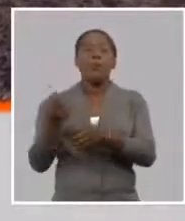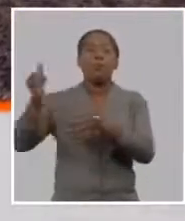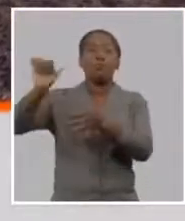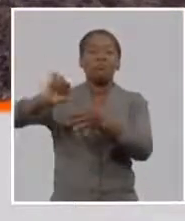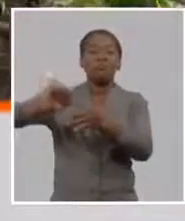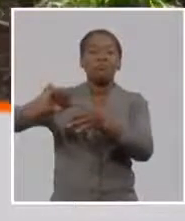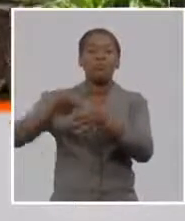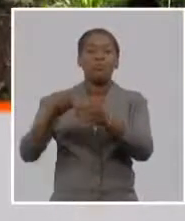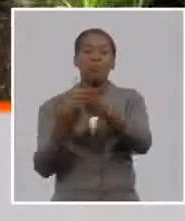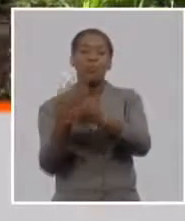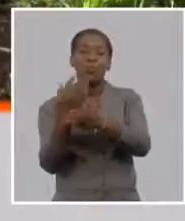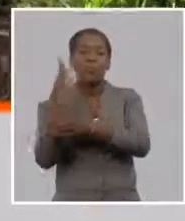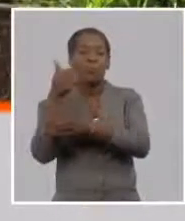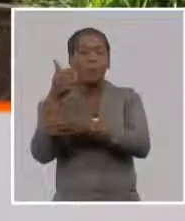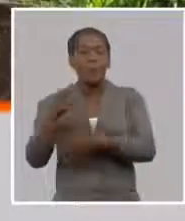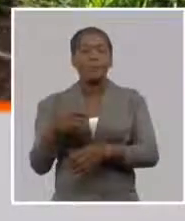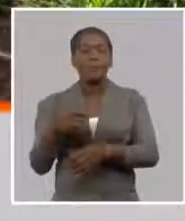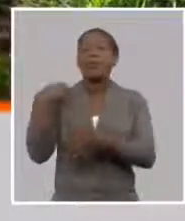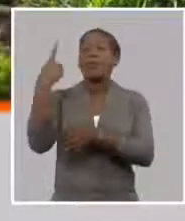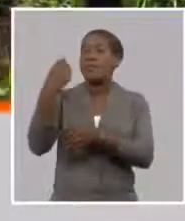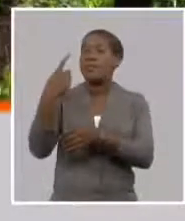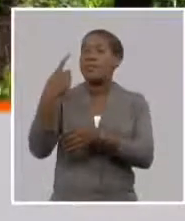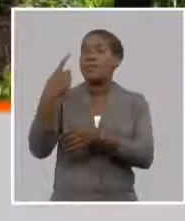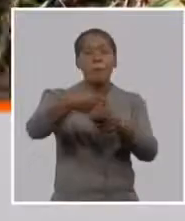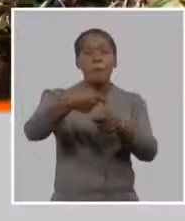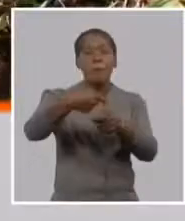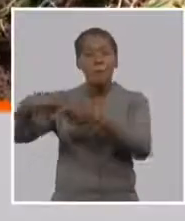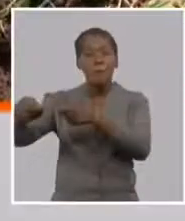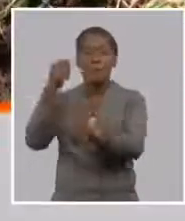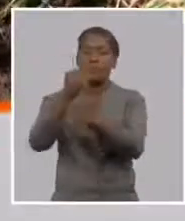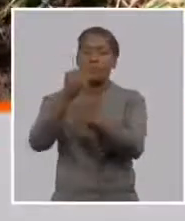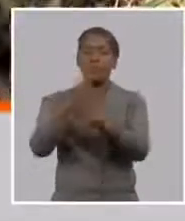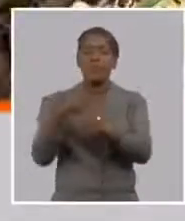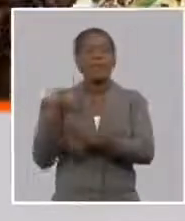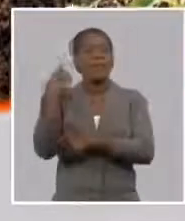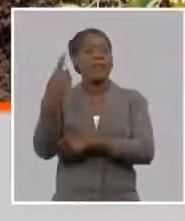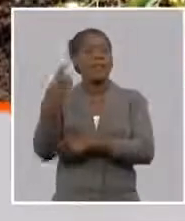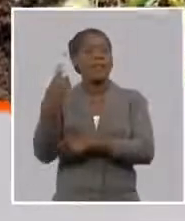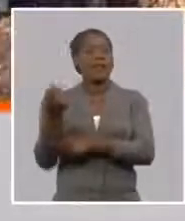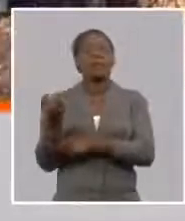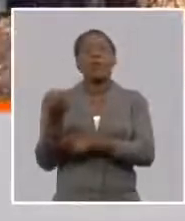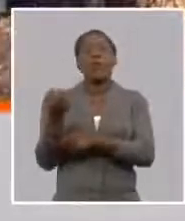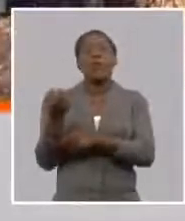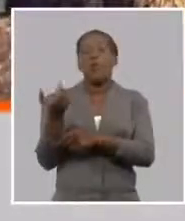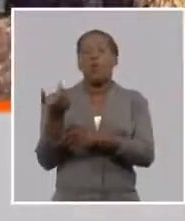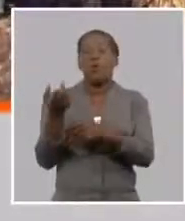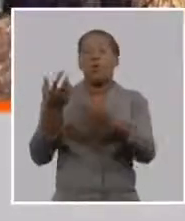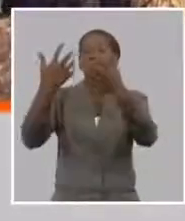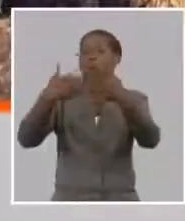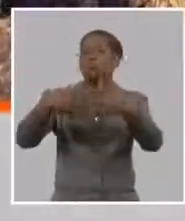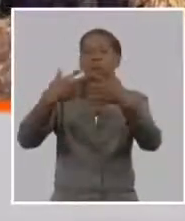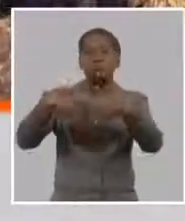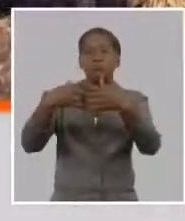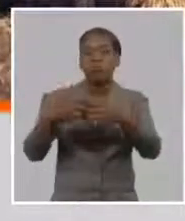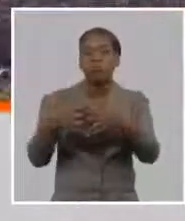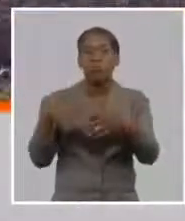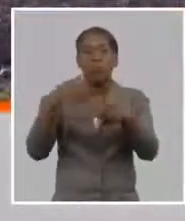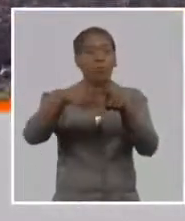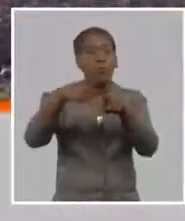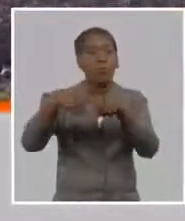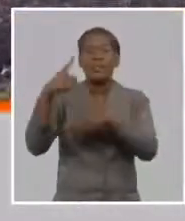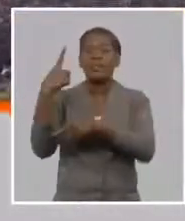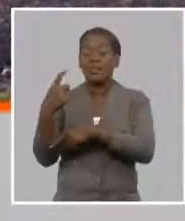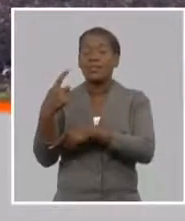no hay límite el límite es la capacidad real que tenga la capacidad de reembolso que tenga ese productor yo creo que ese es un tema que debe quedar claro porque